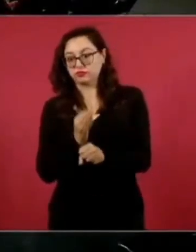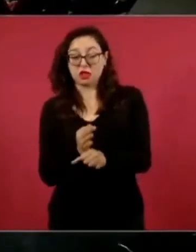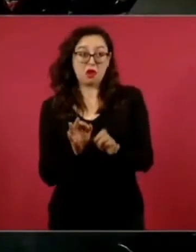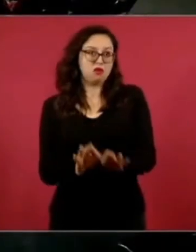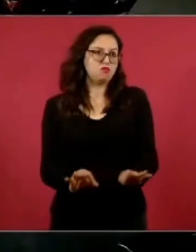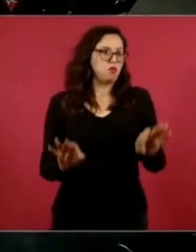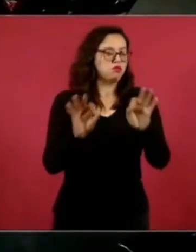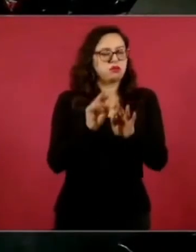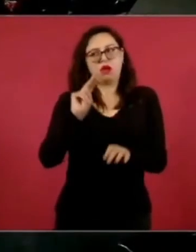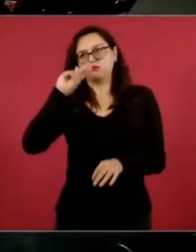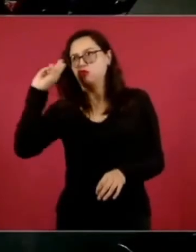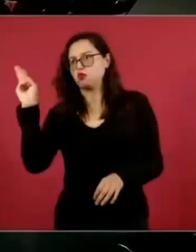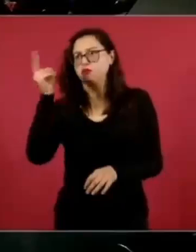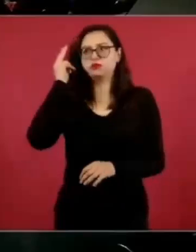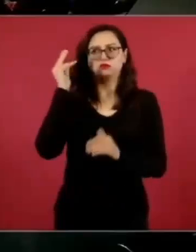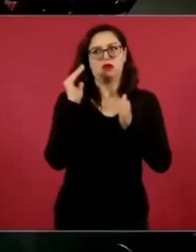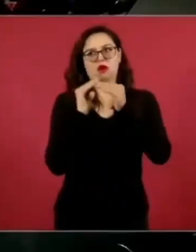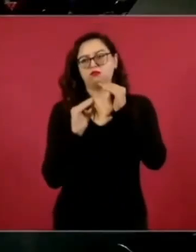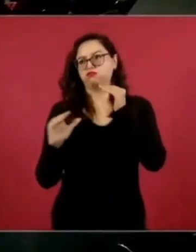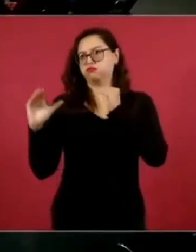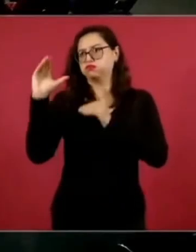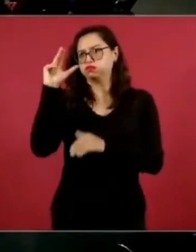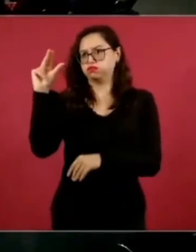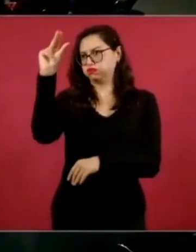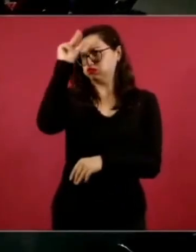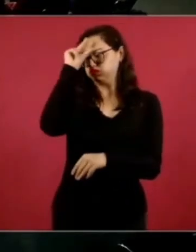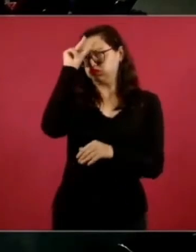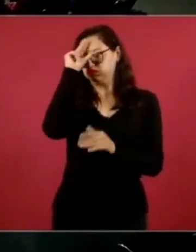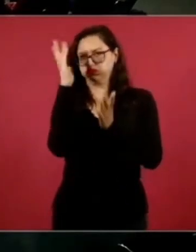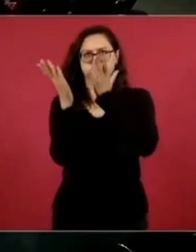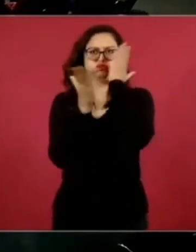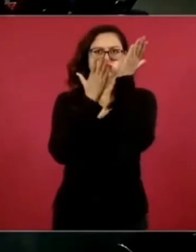la preparación.